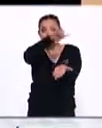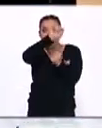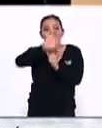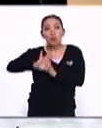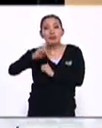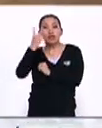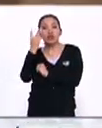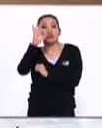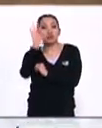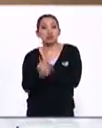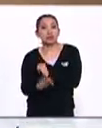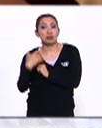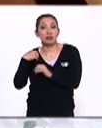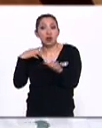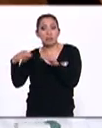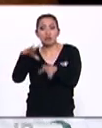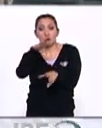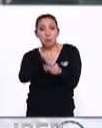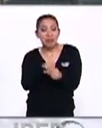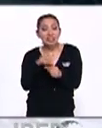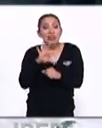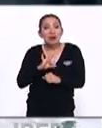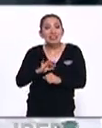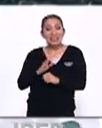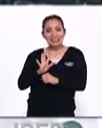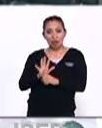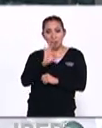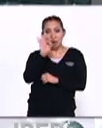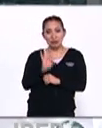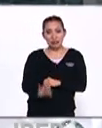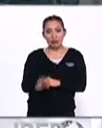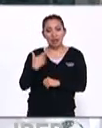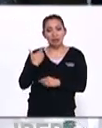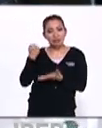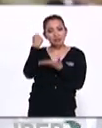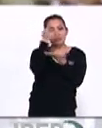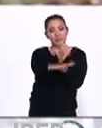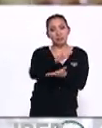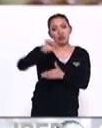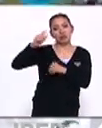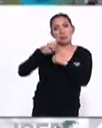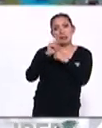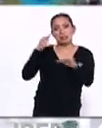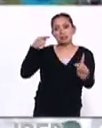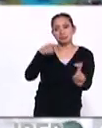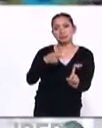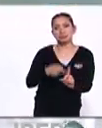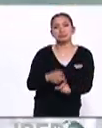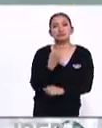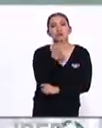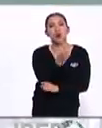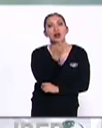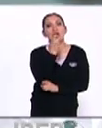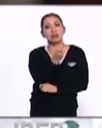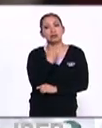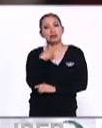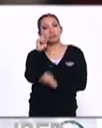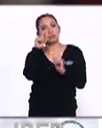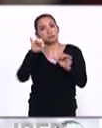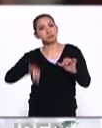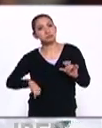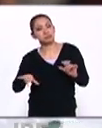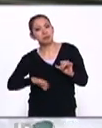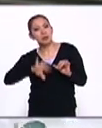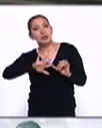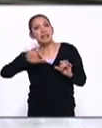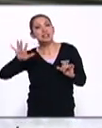el 52% del comercio total y el 45% de la inversión extranjera directa. Es por ello que se ha despertado el